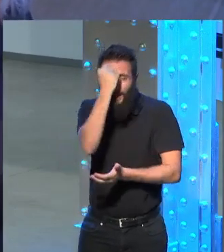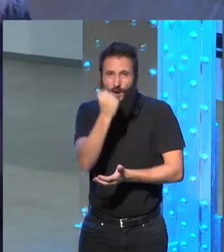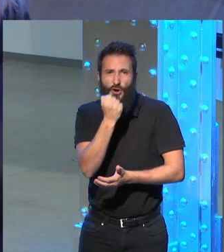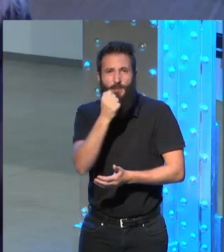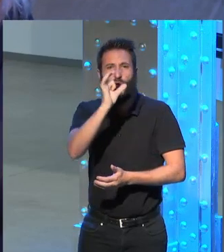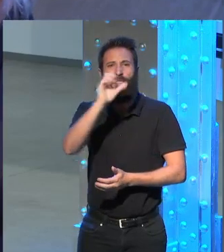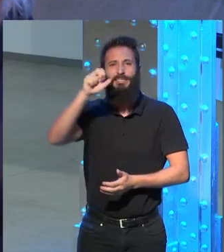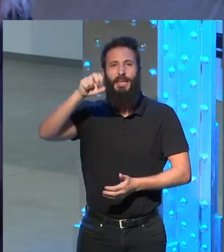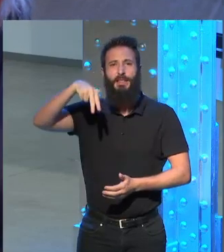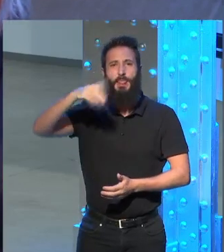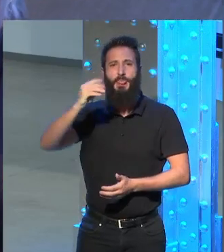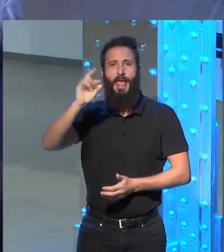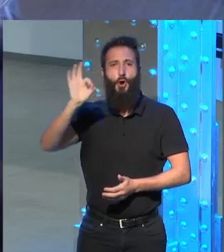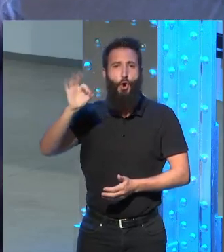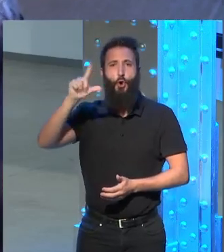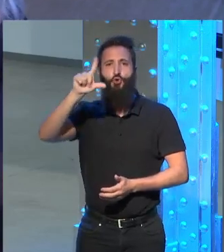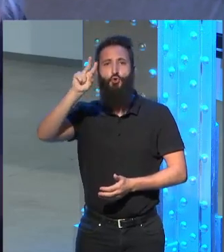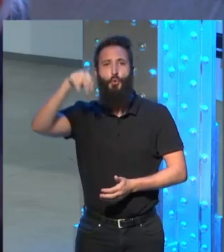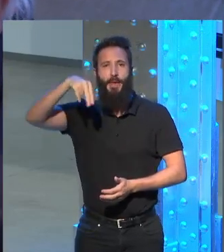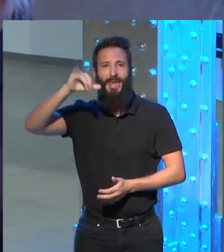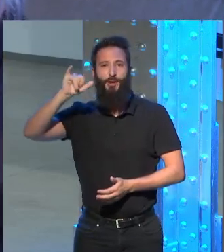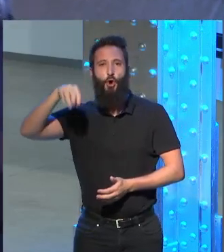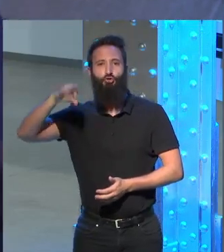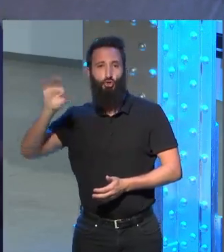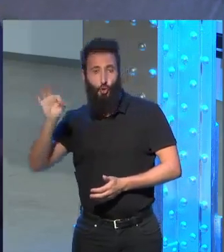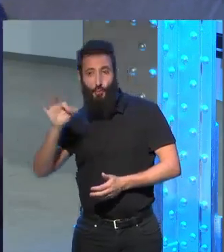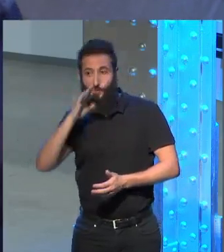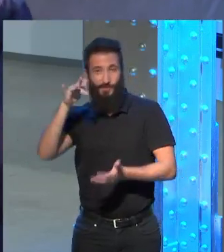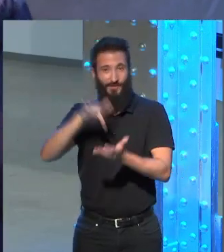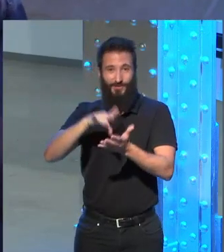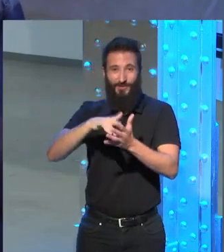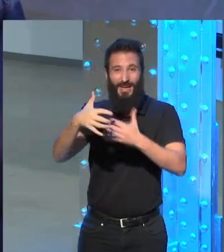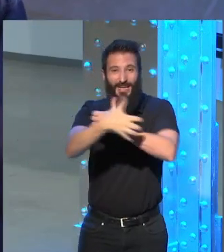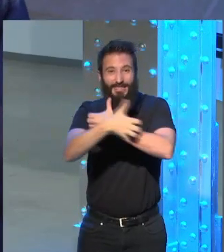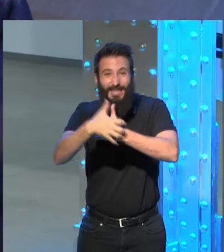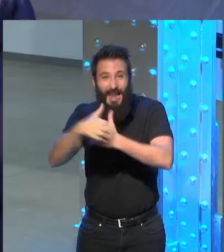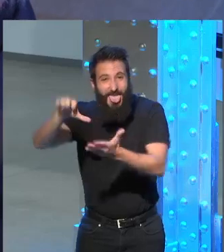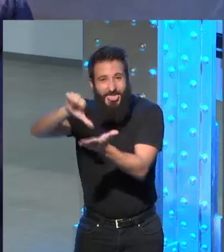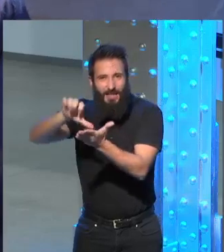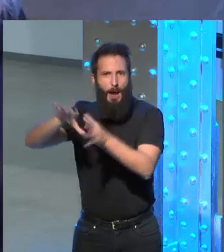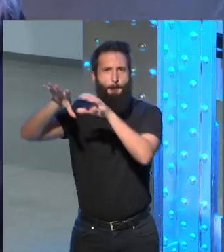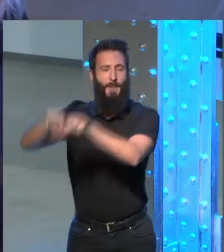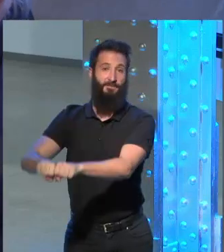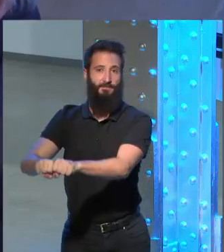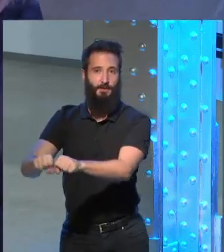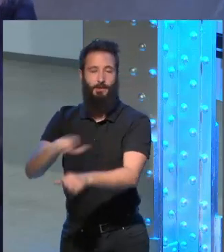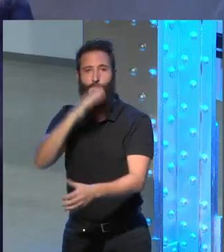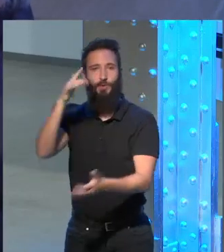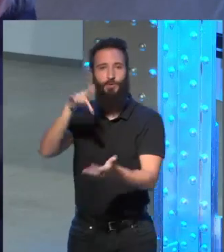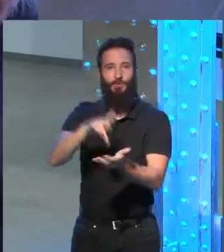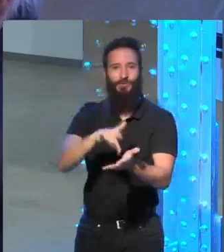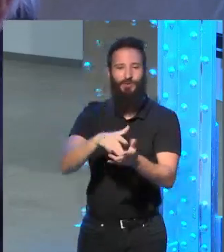que había ocupado buena parte de la Sierra Central, y los efectos de